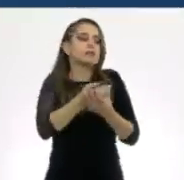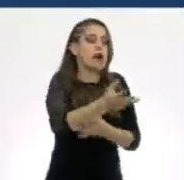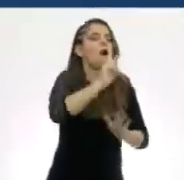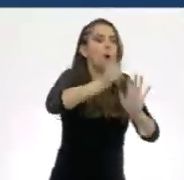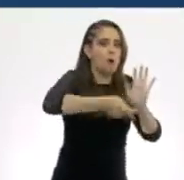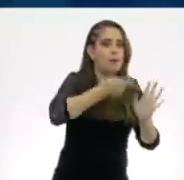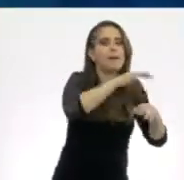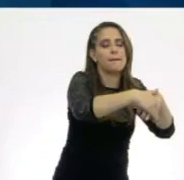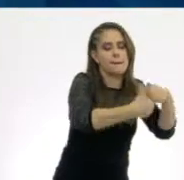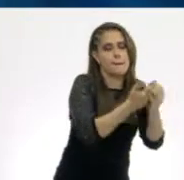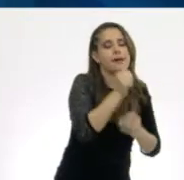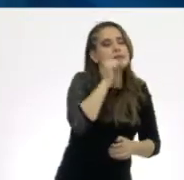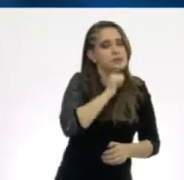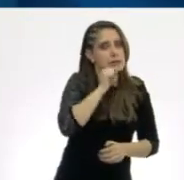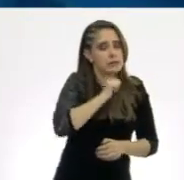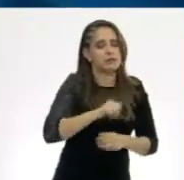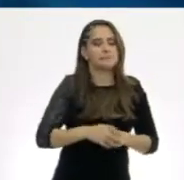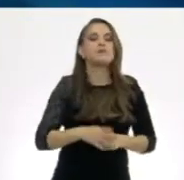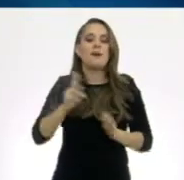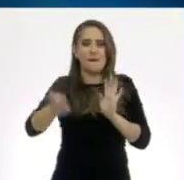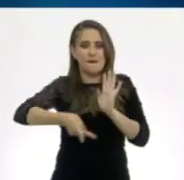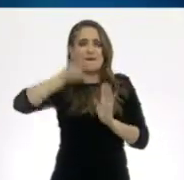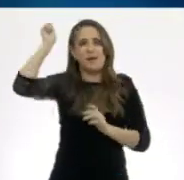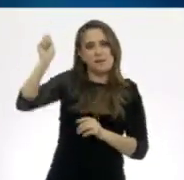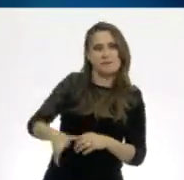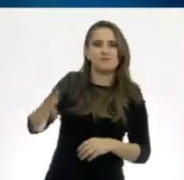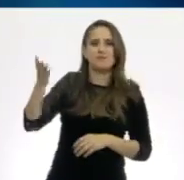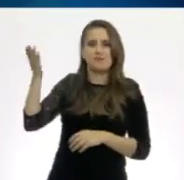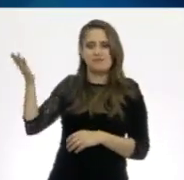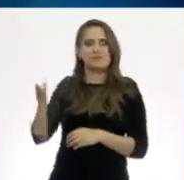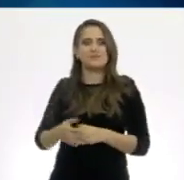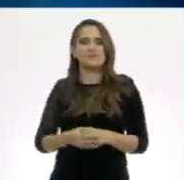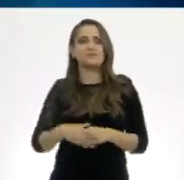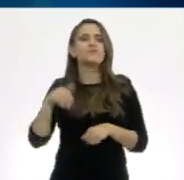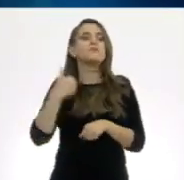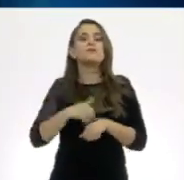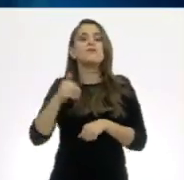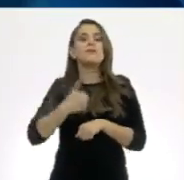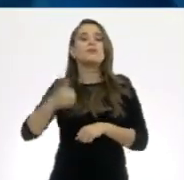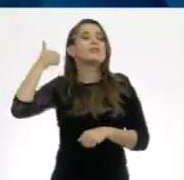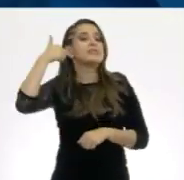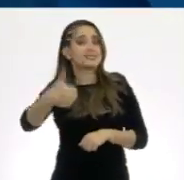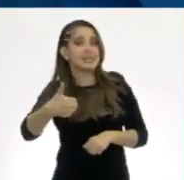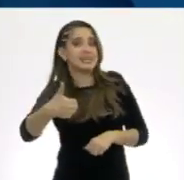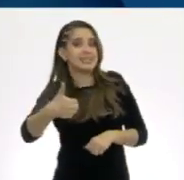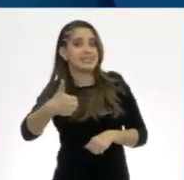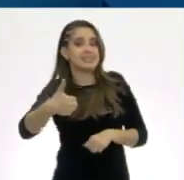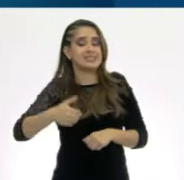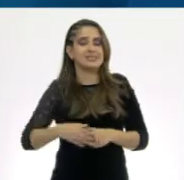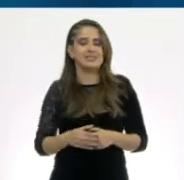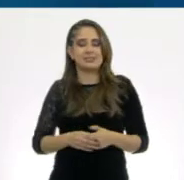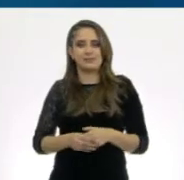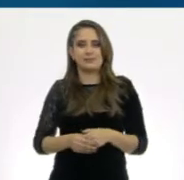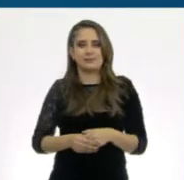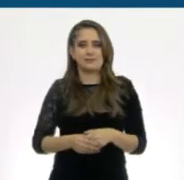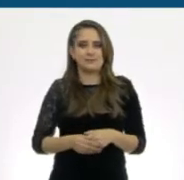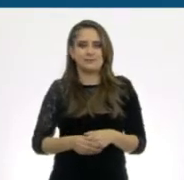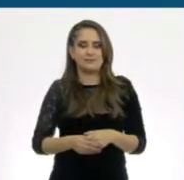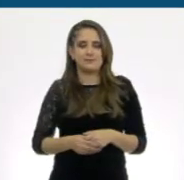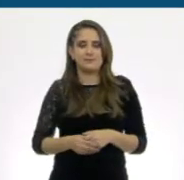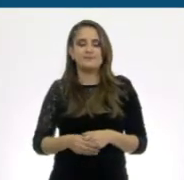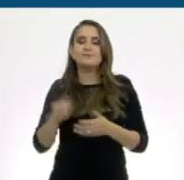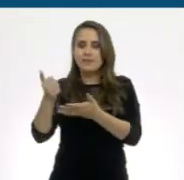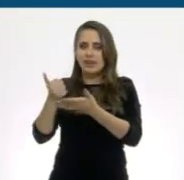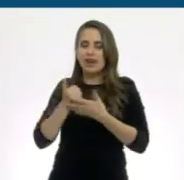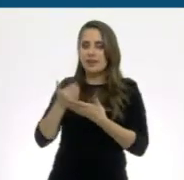Sí. Y... ¡A girar! Y cae en el número seis. ¡Seis! ¿Nos